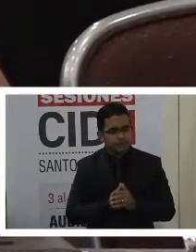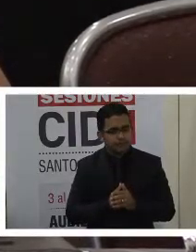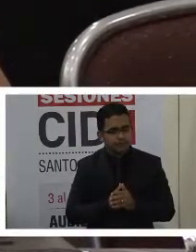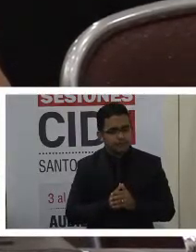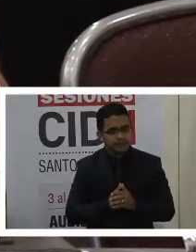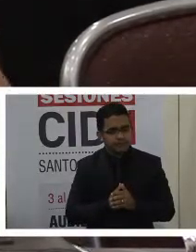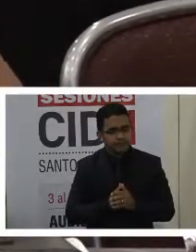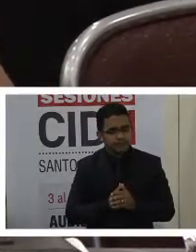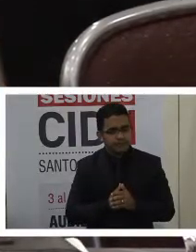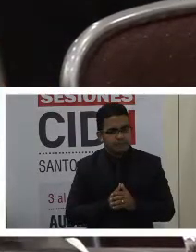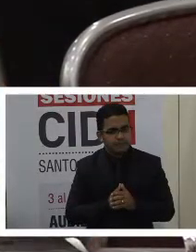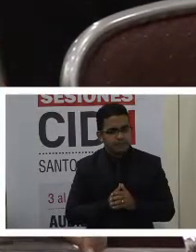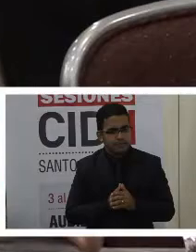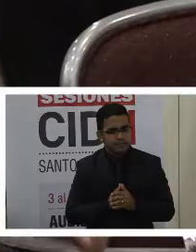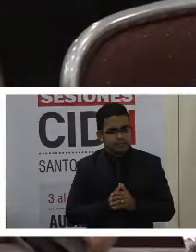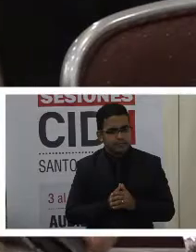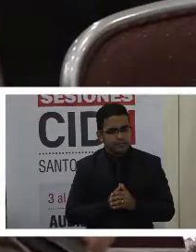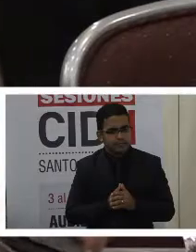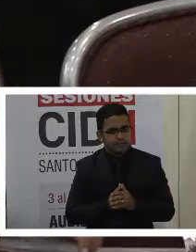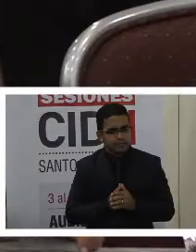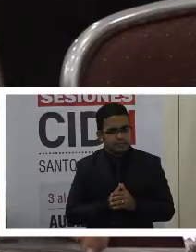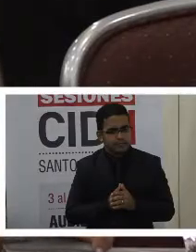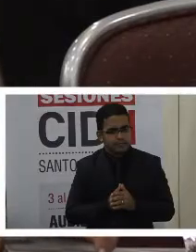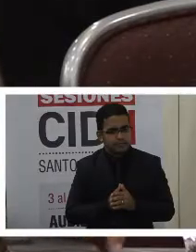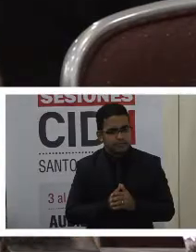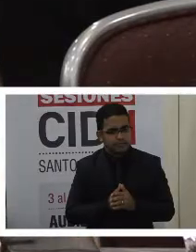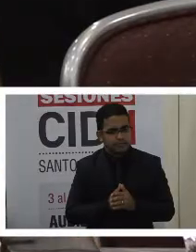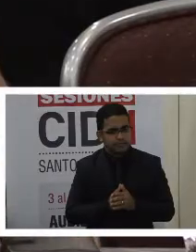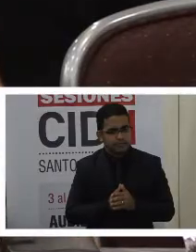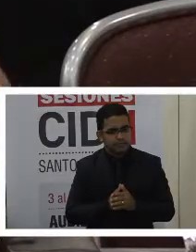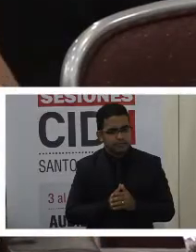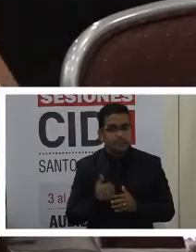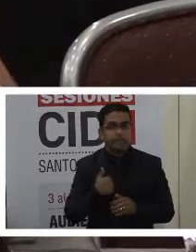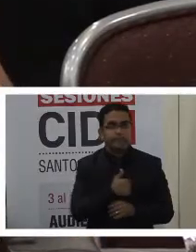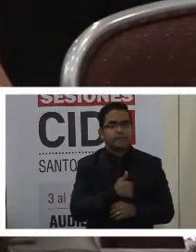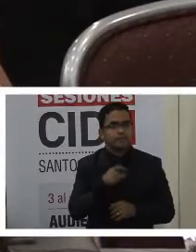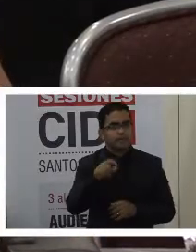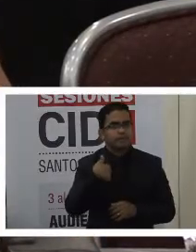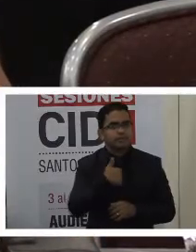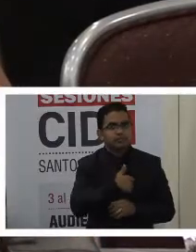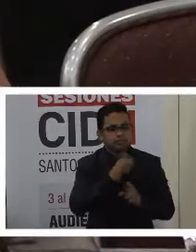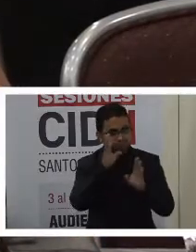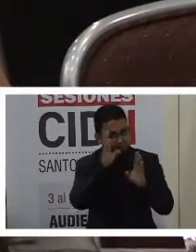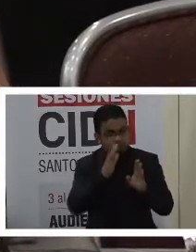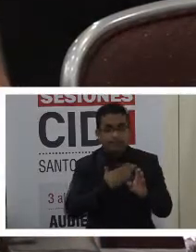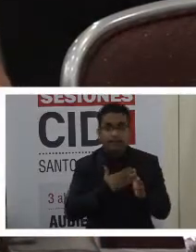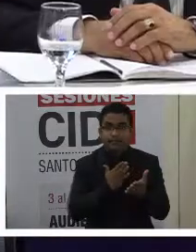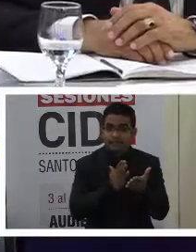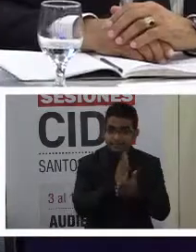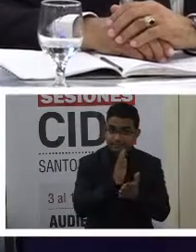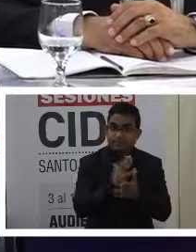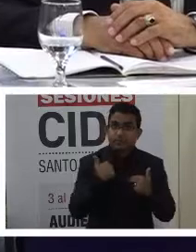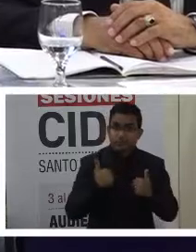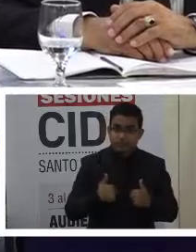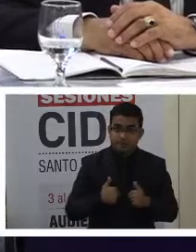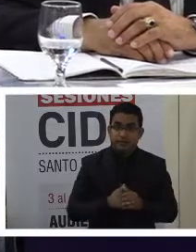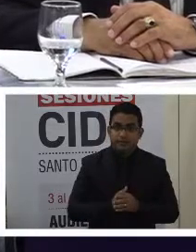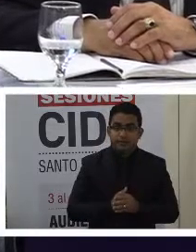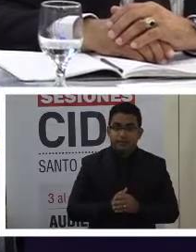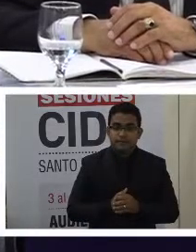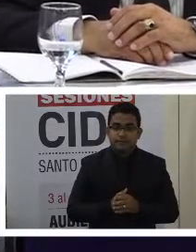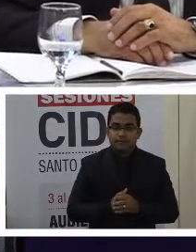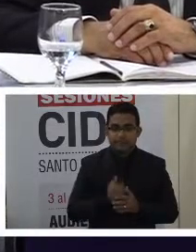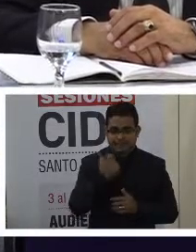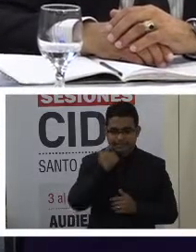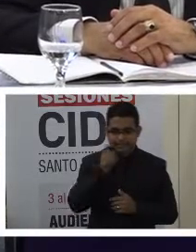venezolanas para poder ser atendidos y que se hagan cumplir nuestros derechos humanos. Con respecto a